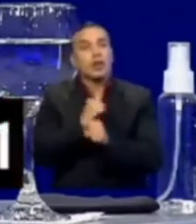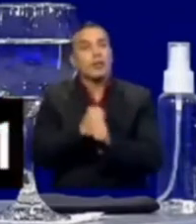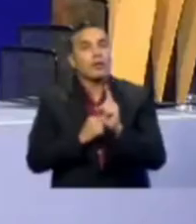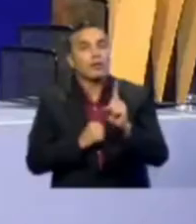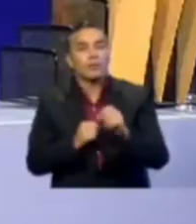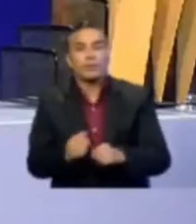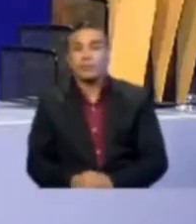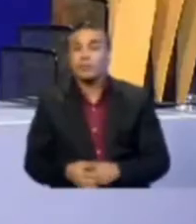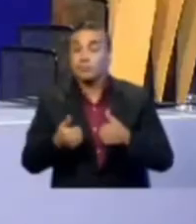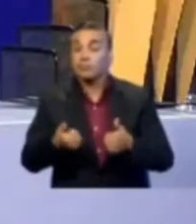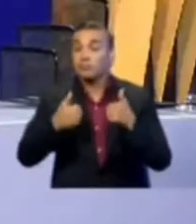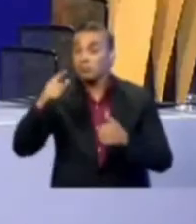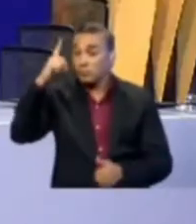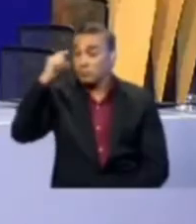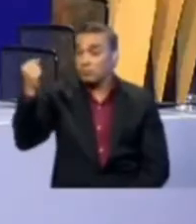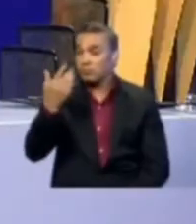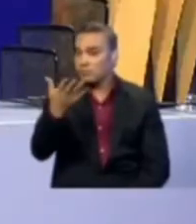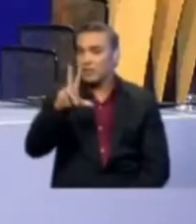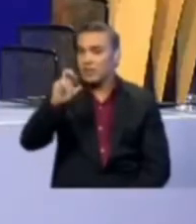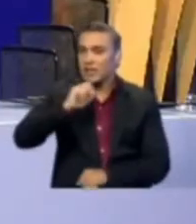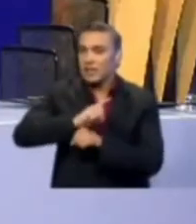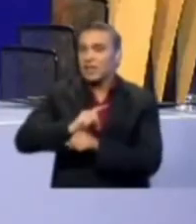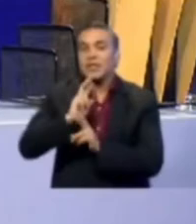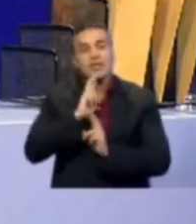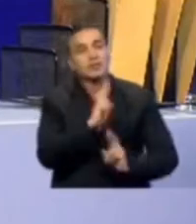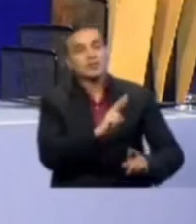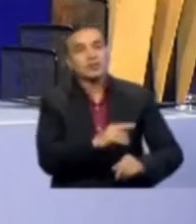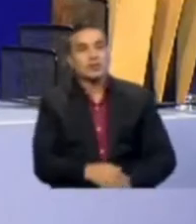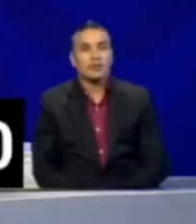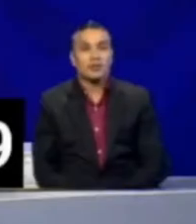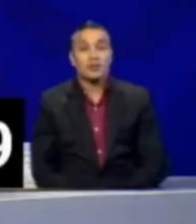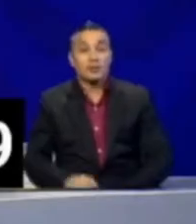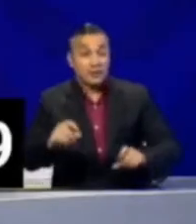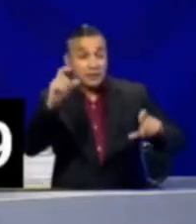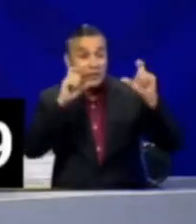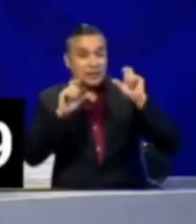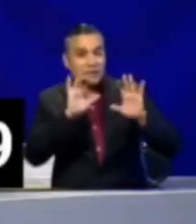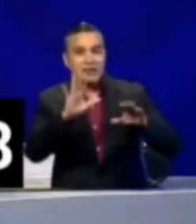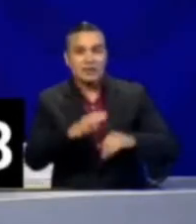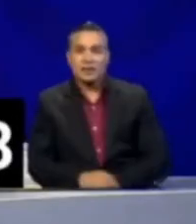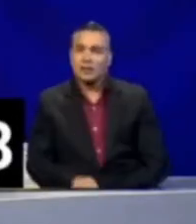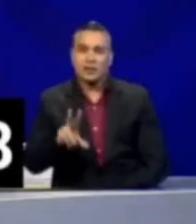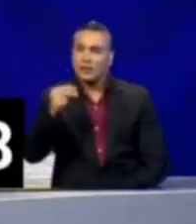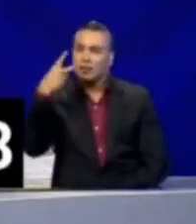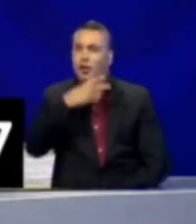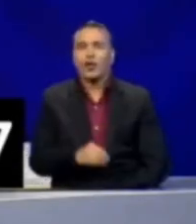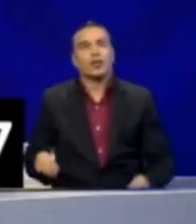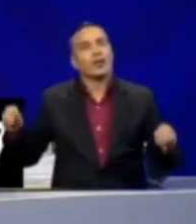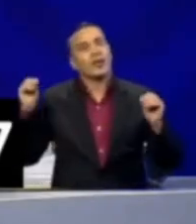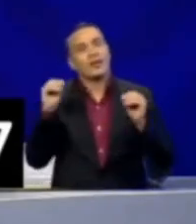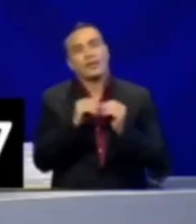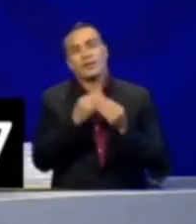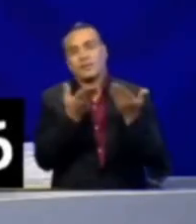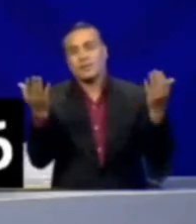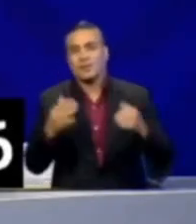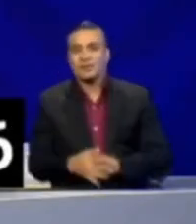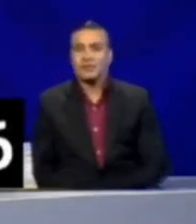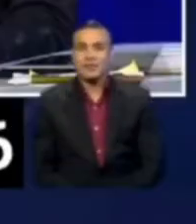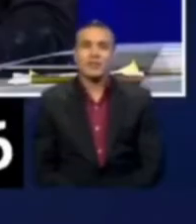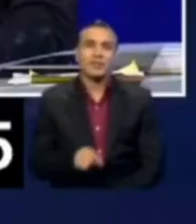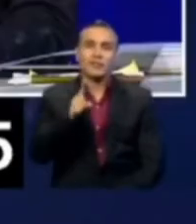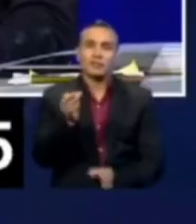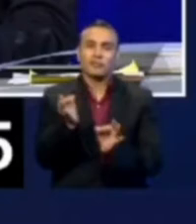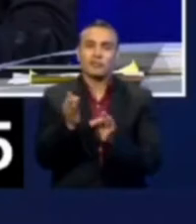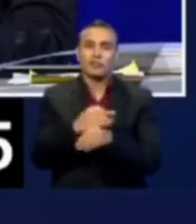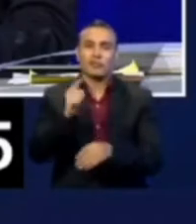Candidato Lazo tiene 30 segundos para su contrarréplica. Andrés, no mientas otra vez. Tú fuiste